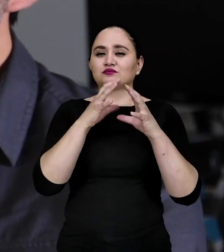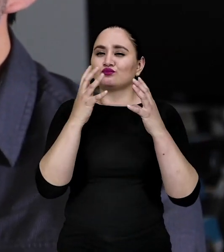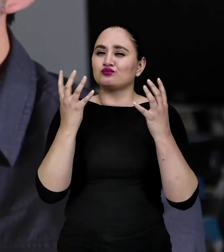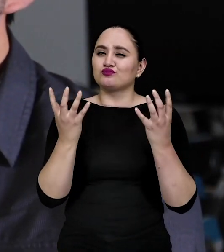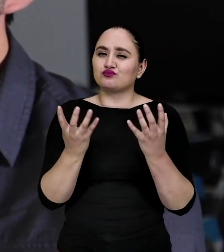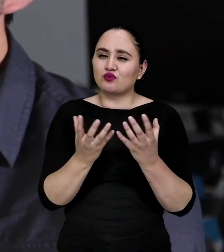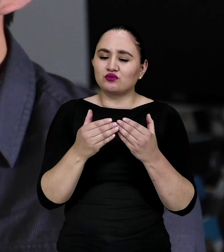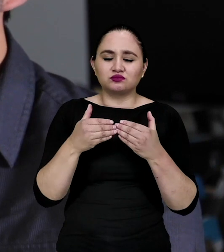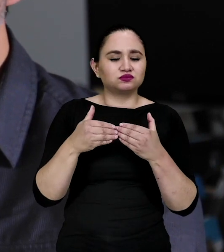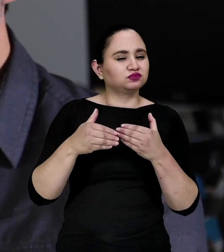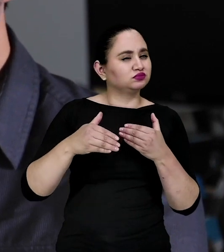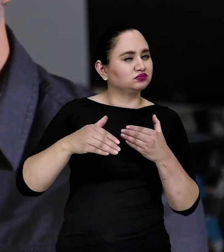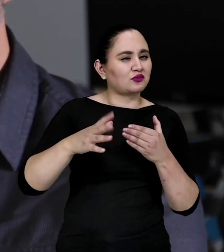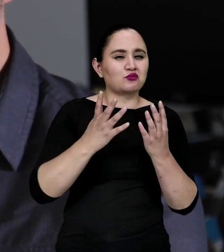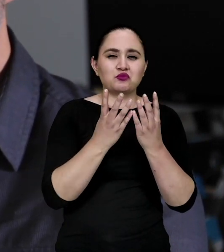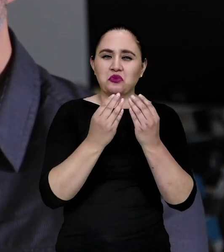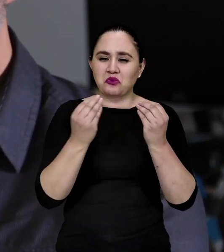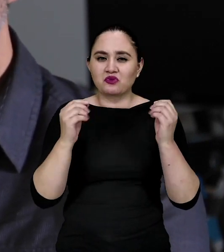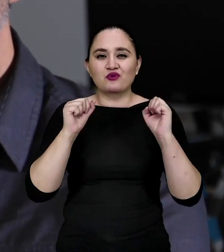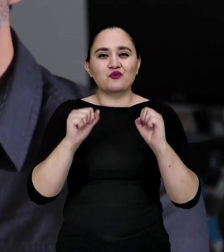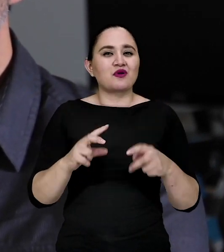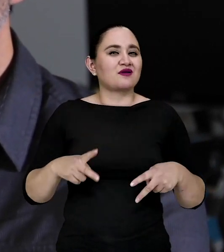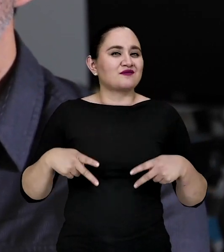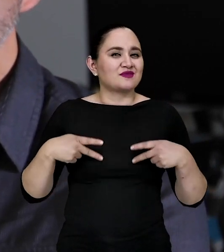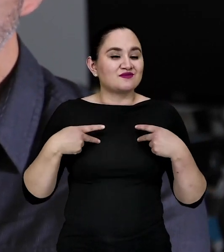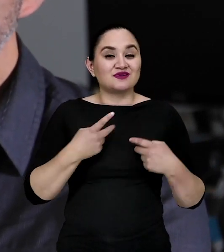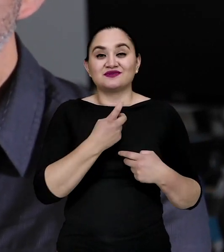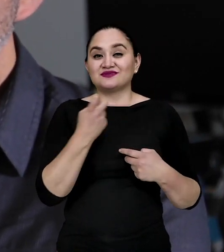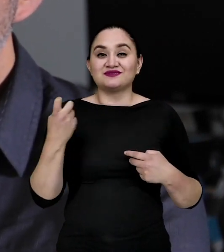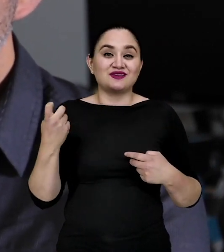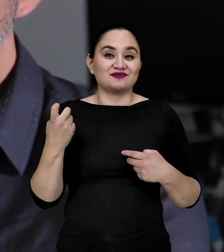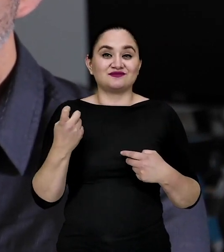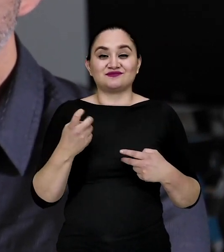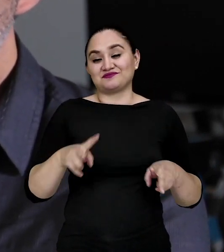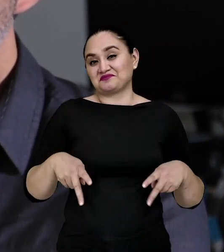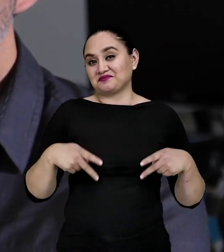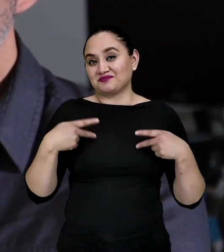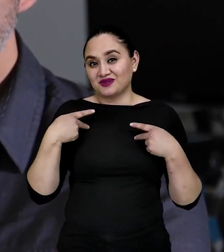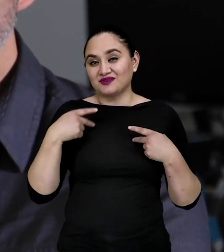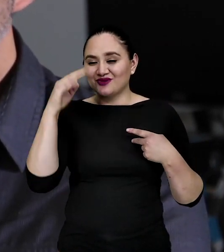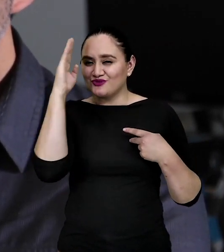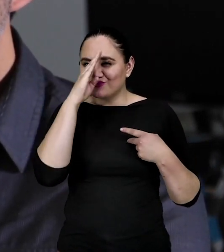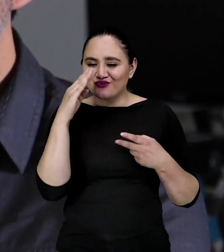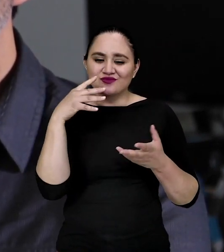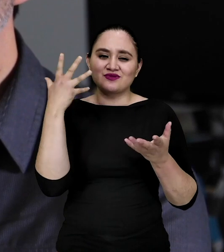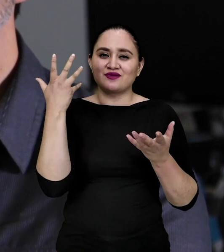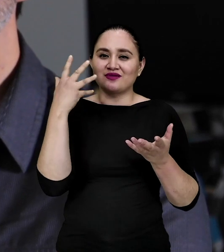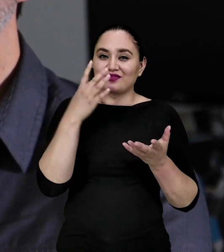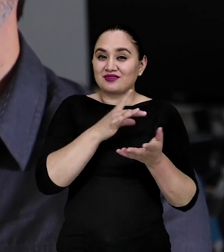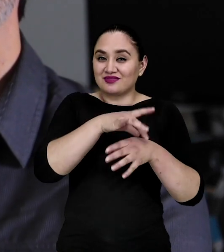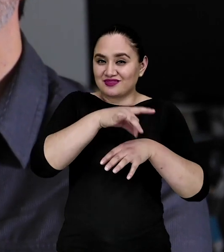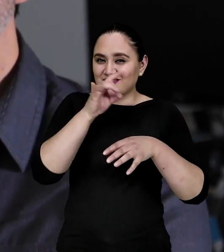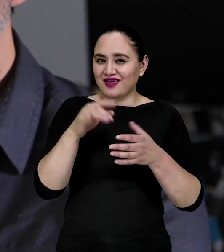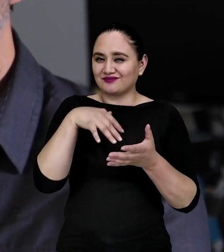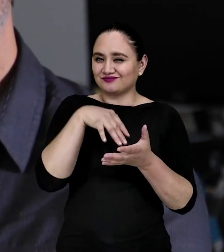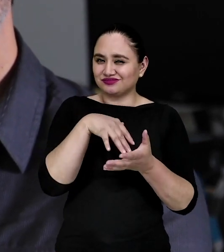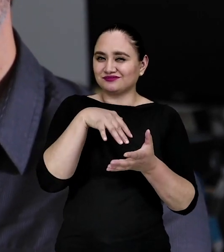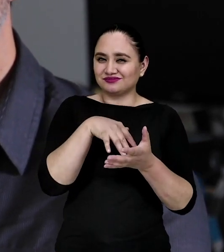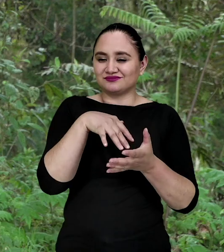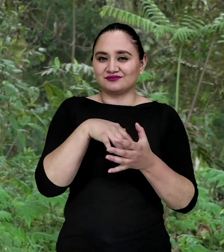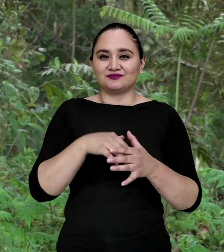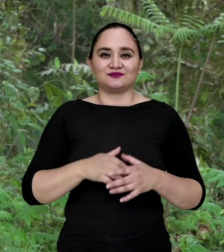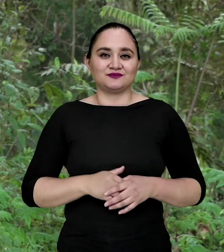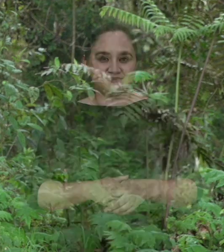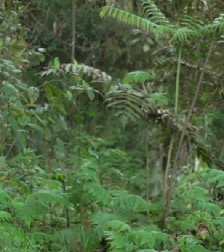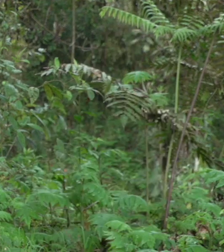interminable. Podrían vivir cien vidas y nunca dejarían de tener que estudiar.